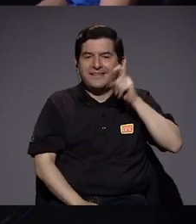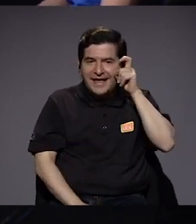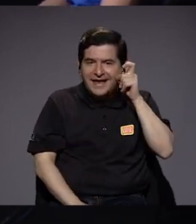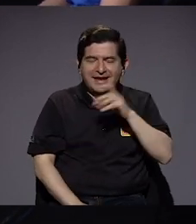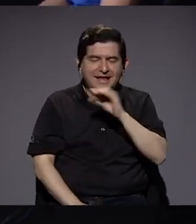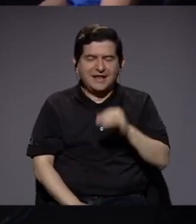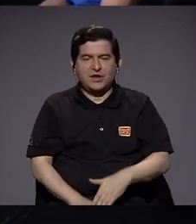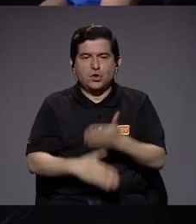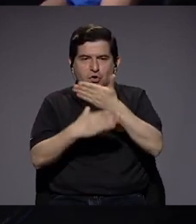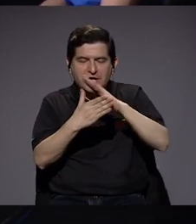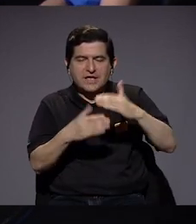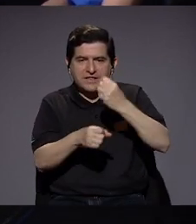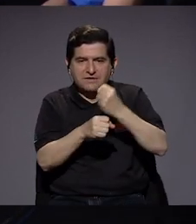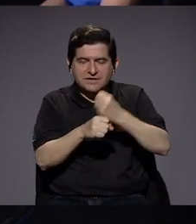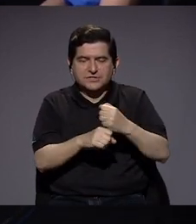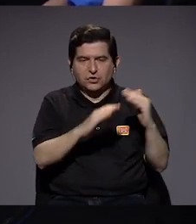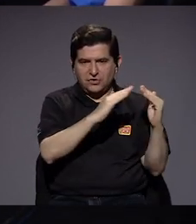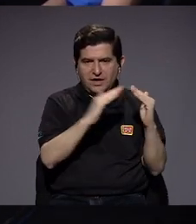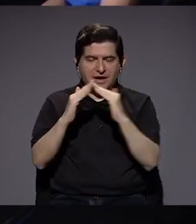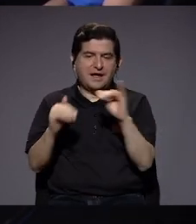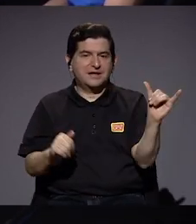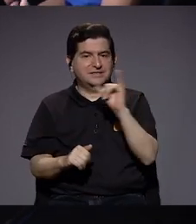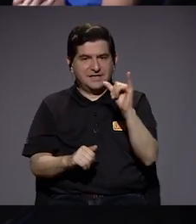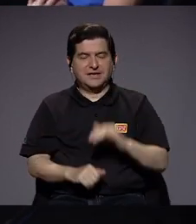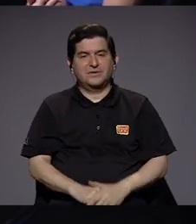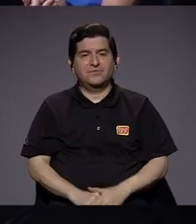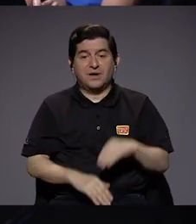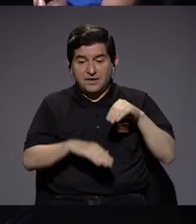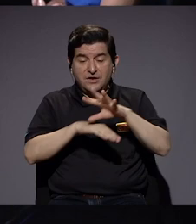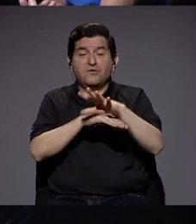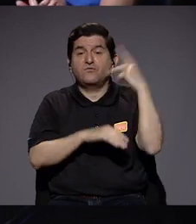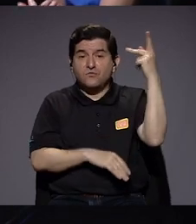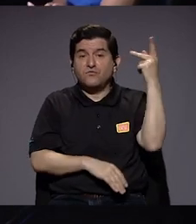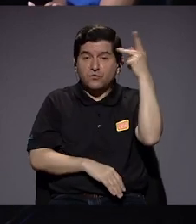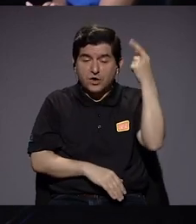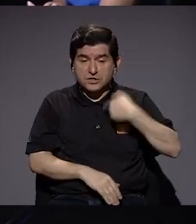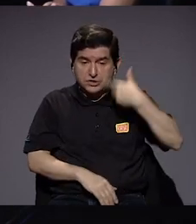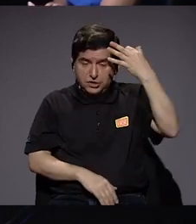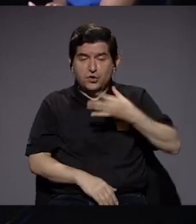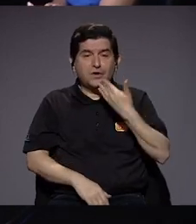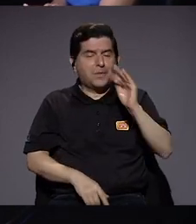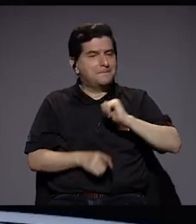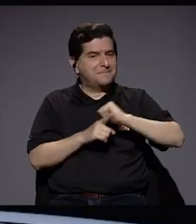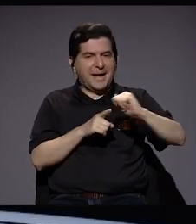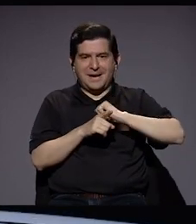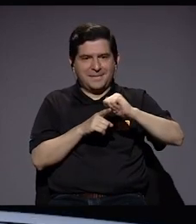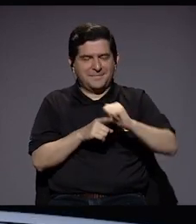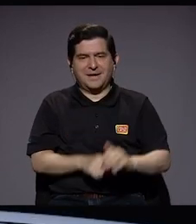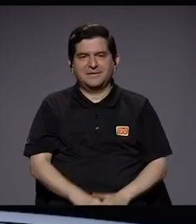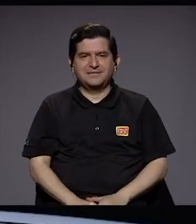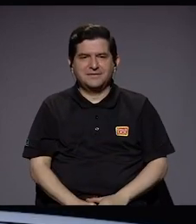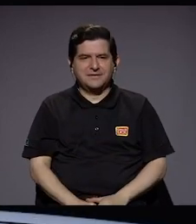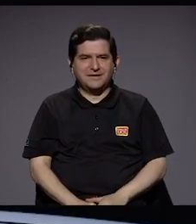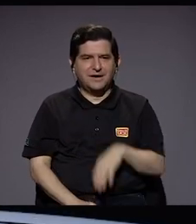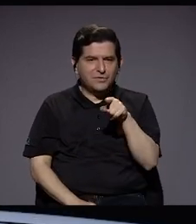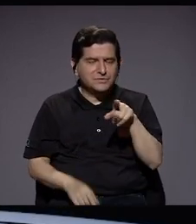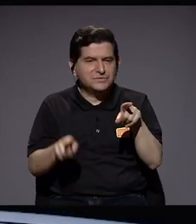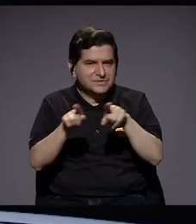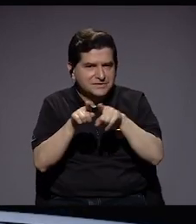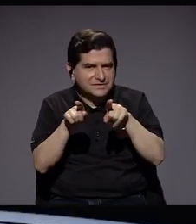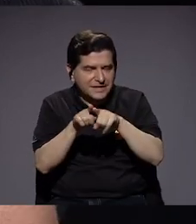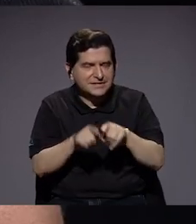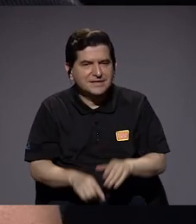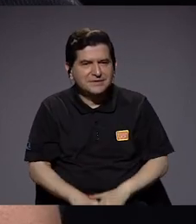división del trabajo en nuestros hogares también se traslada a lo político y desde mi punto de vista es una mala práctica. Usted dio un episodio también, hay que